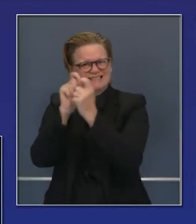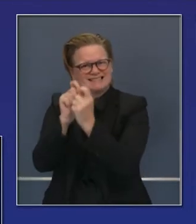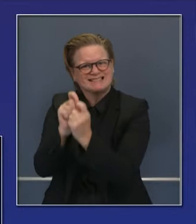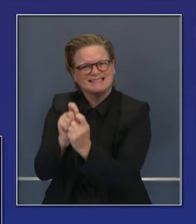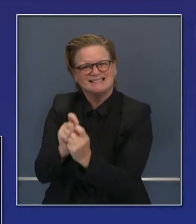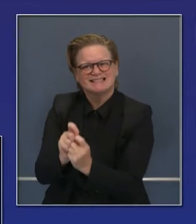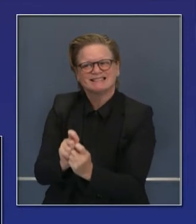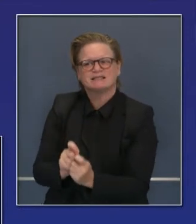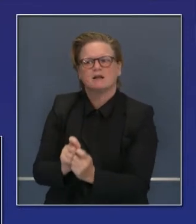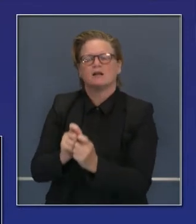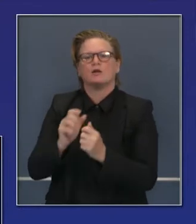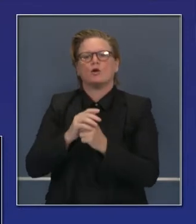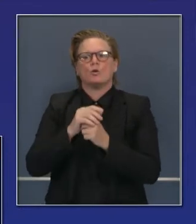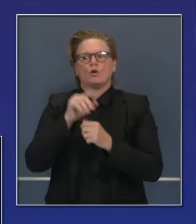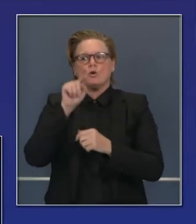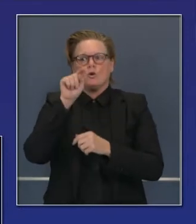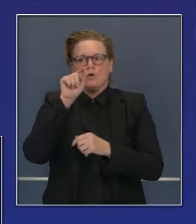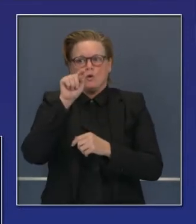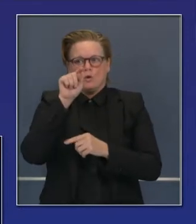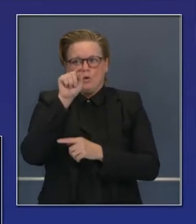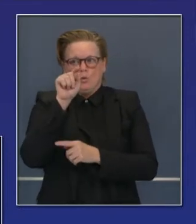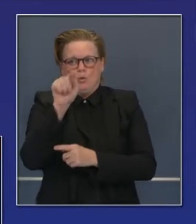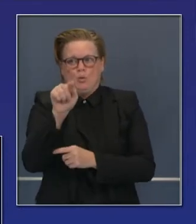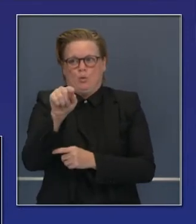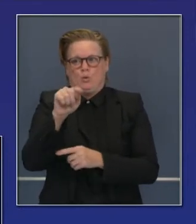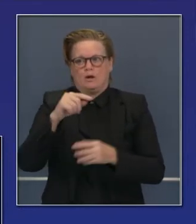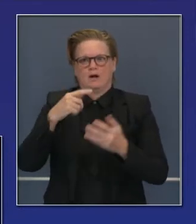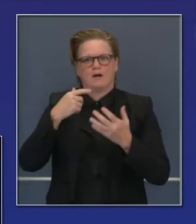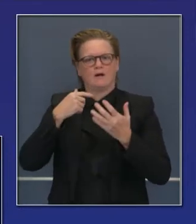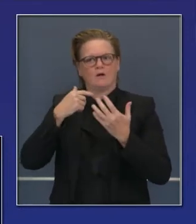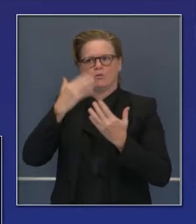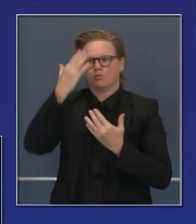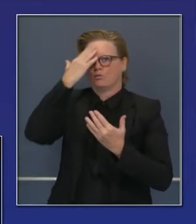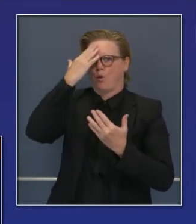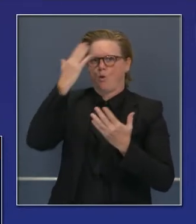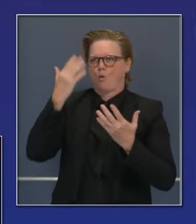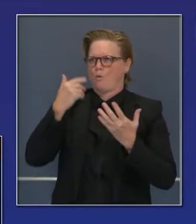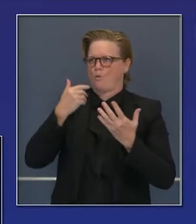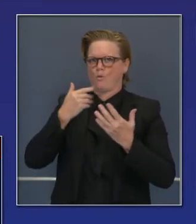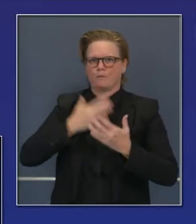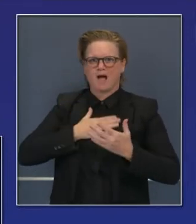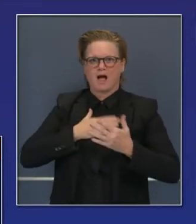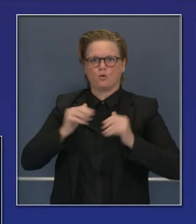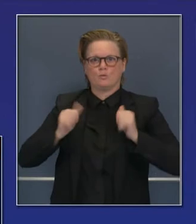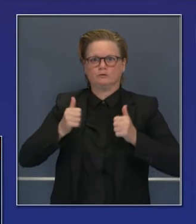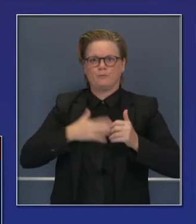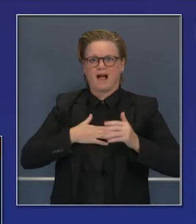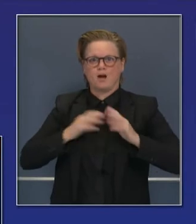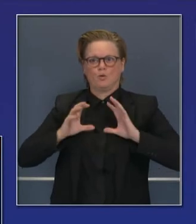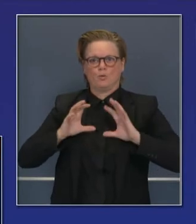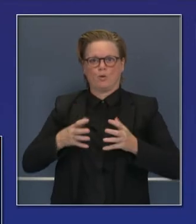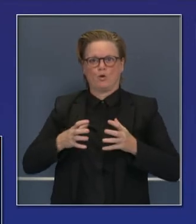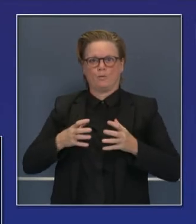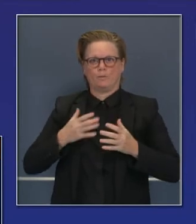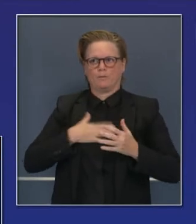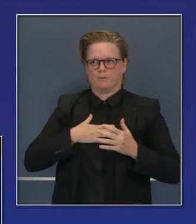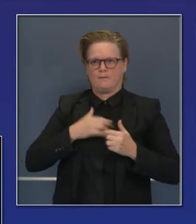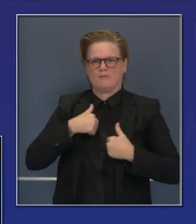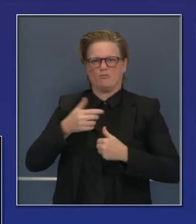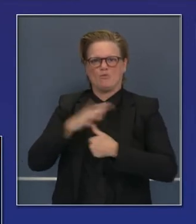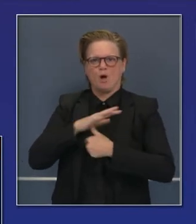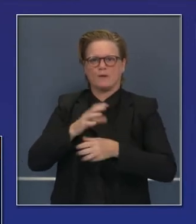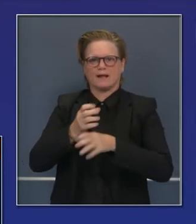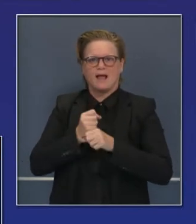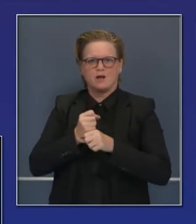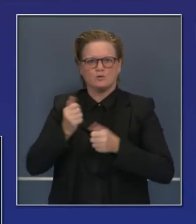sobre dónde se encuentra usted en la línea en cuanto a la prioridad para la distribución